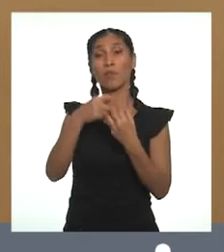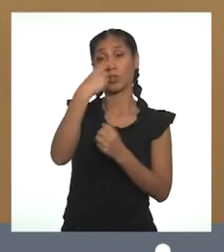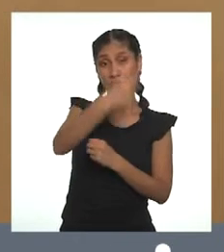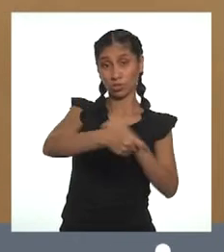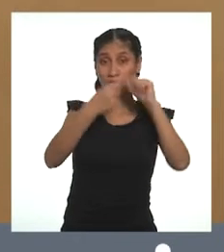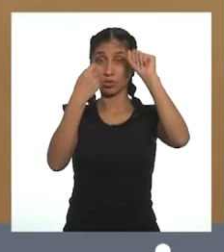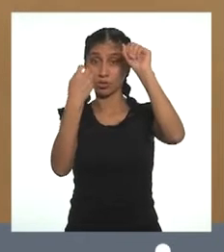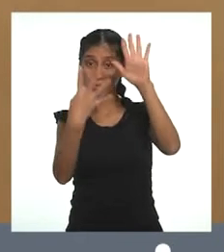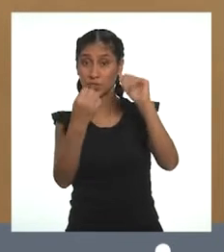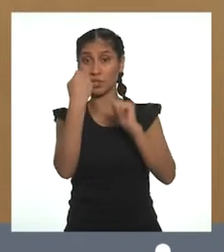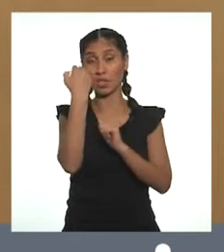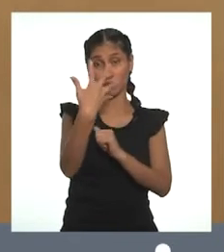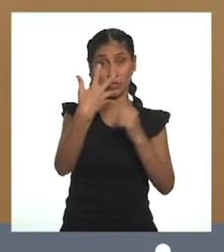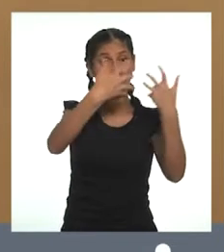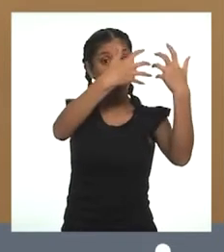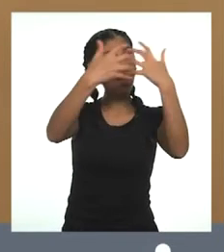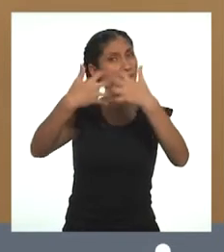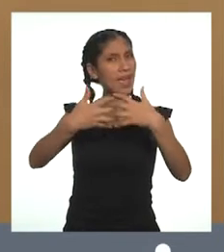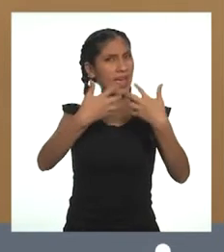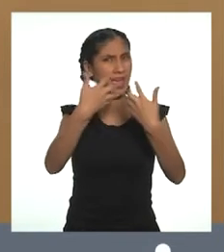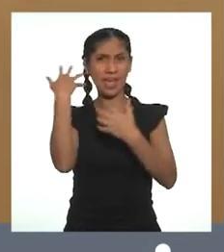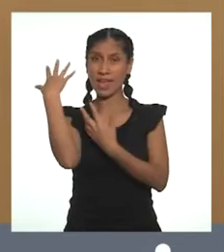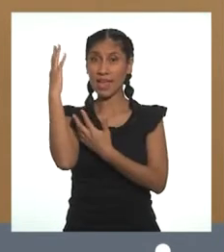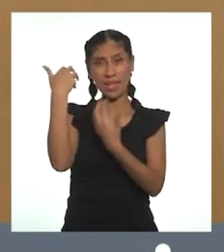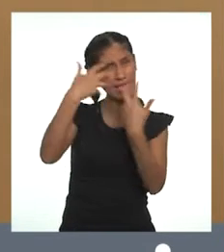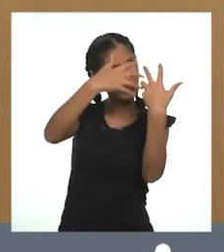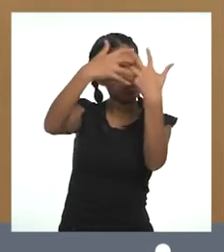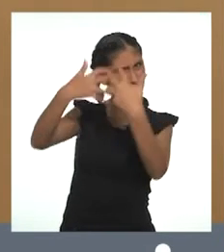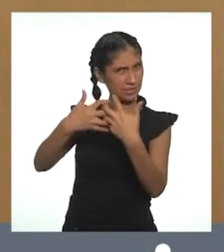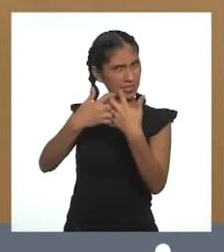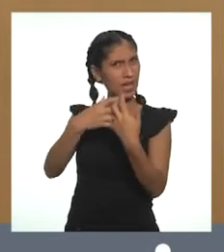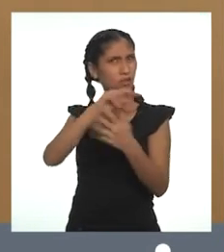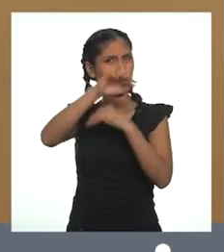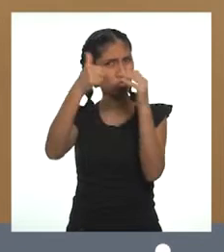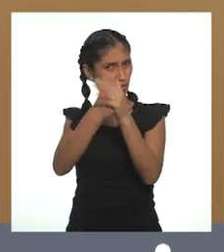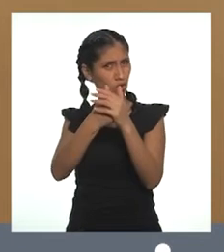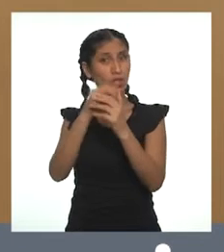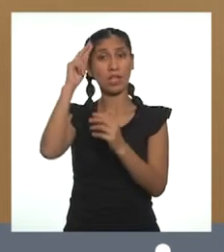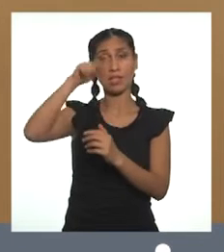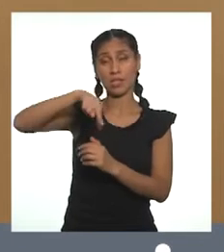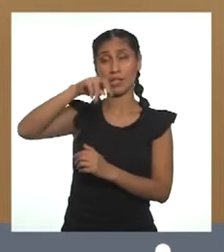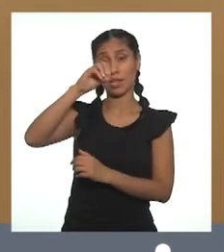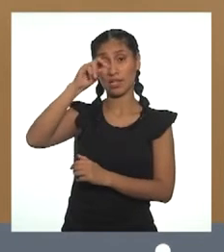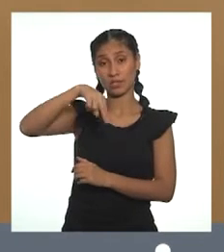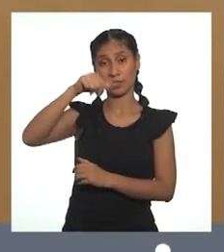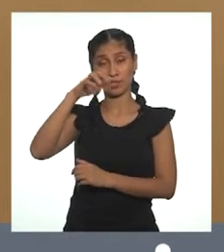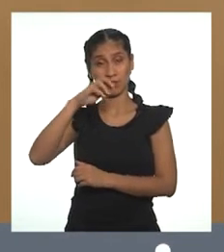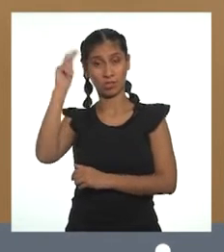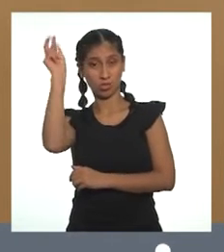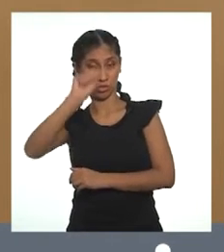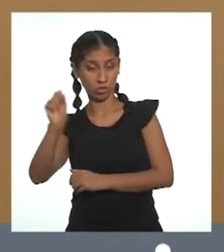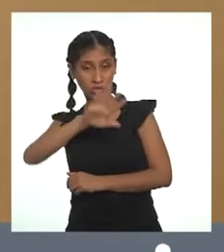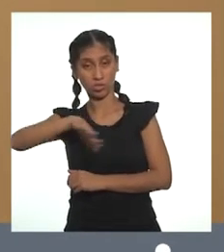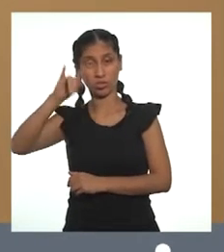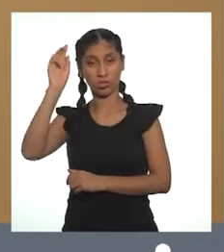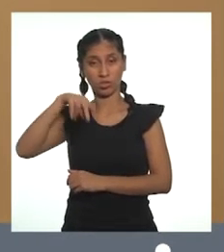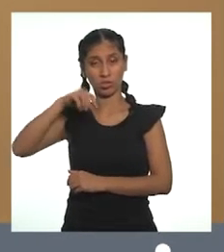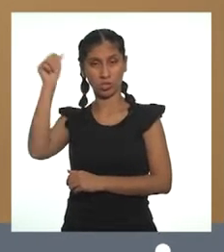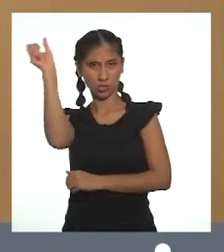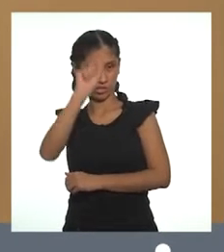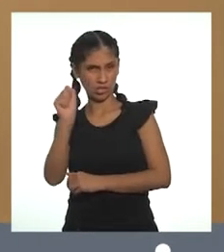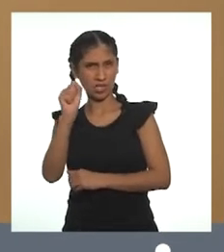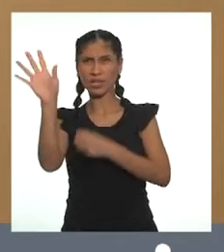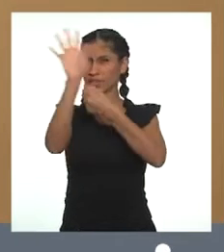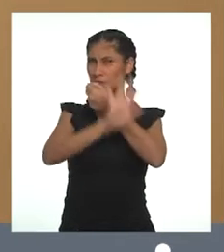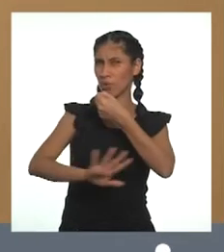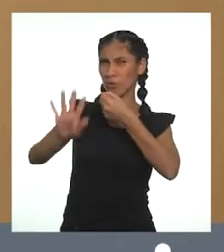por 195 estados miembros de las Naciones Unidas para lograr un mundo sin pobreza, en el que